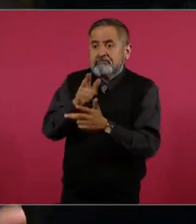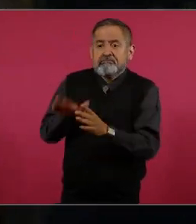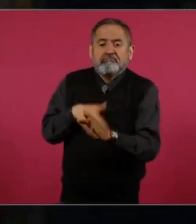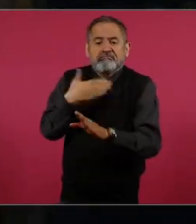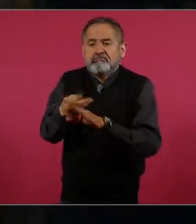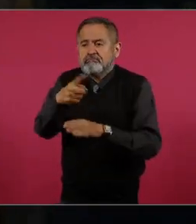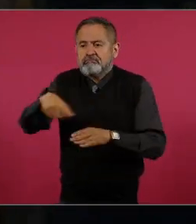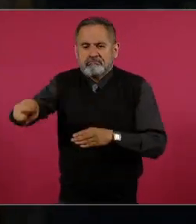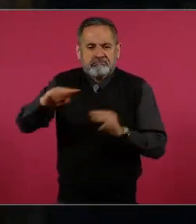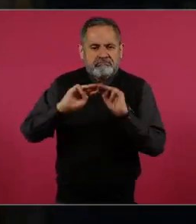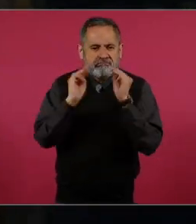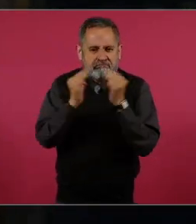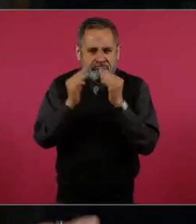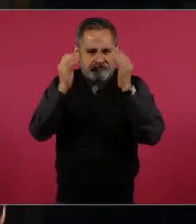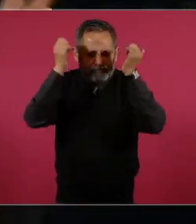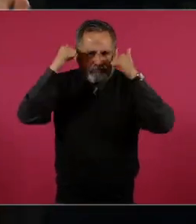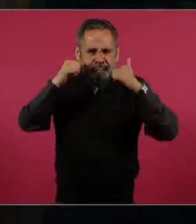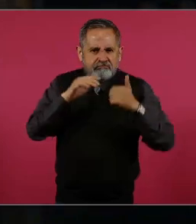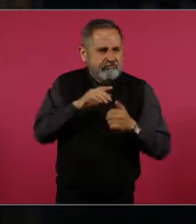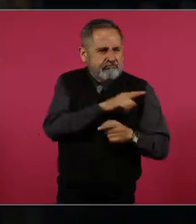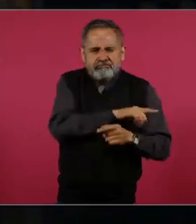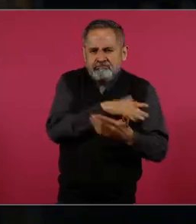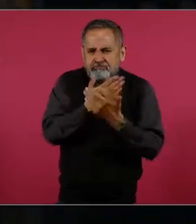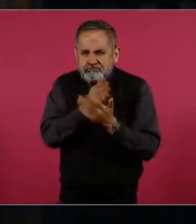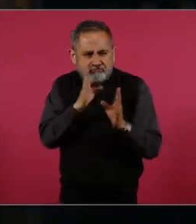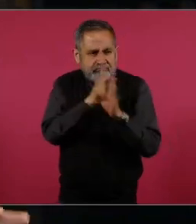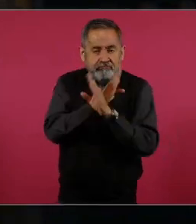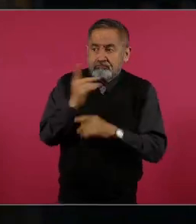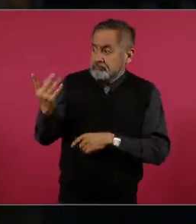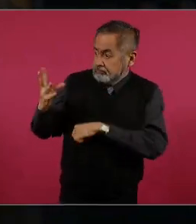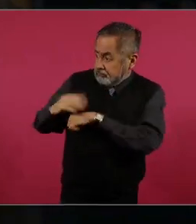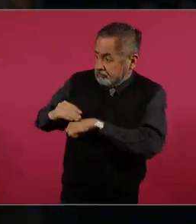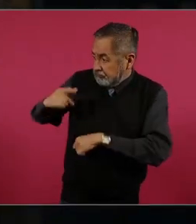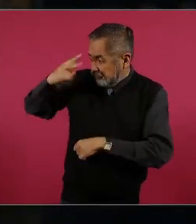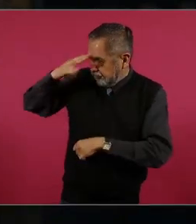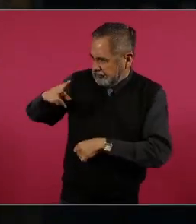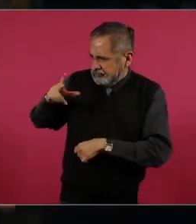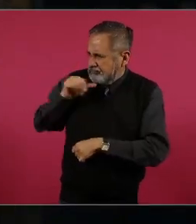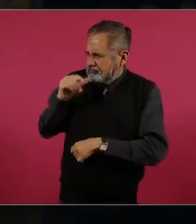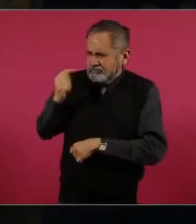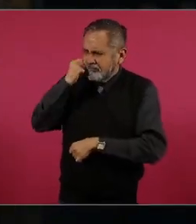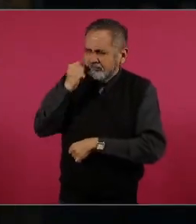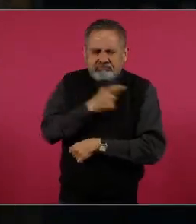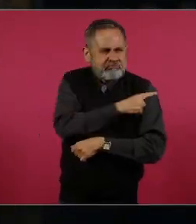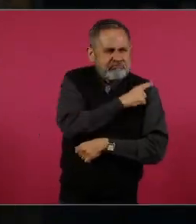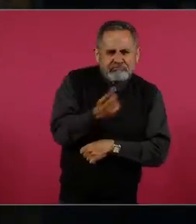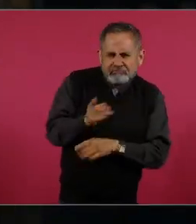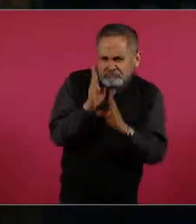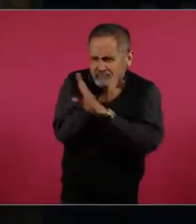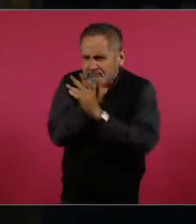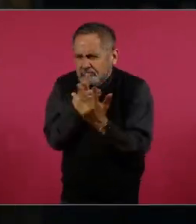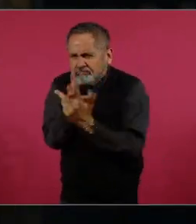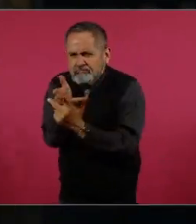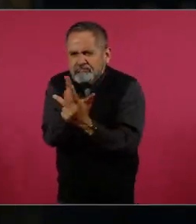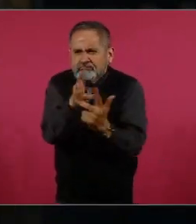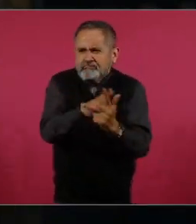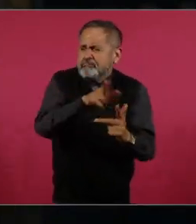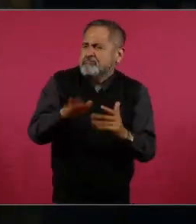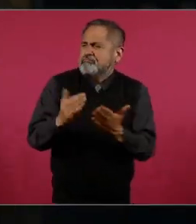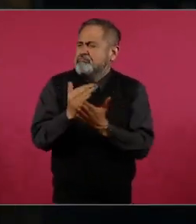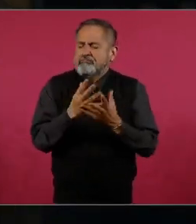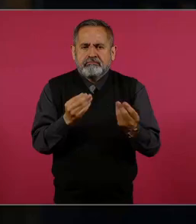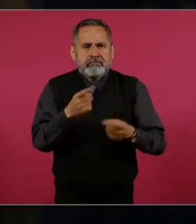y sus dirigentes, aunque sea sin el apoyo del gobierno mexicano. ¿cómo respondería el país, su